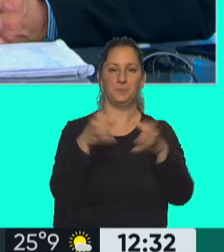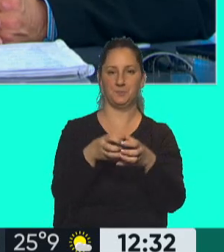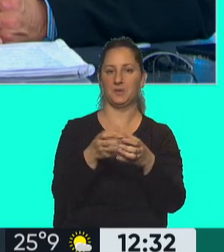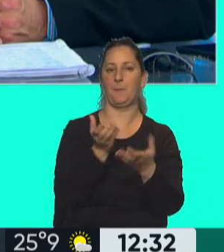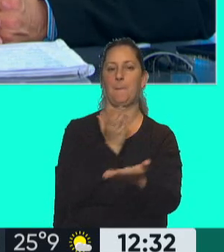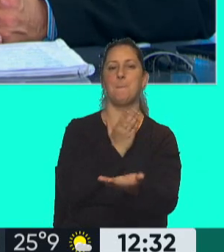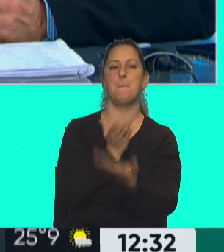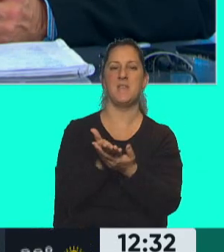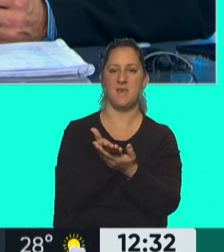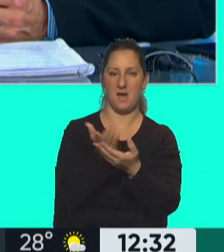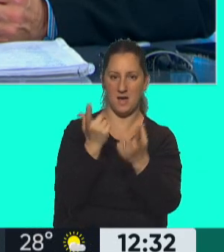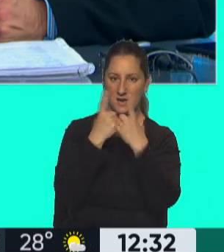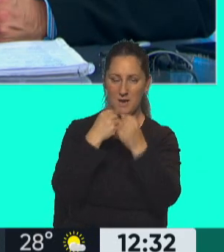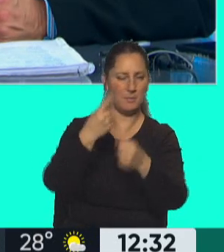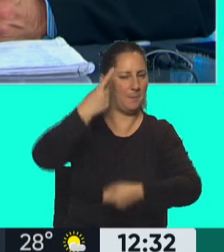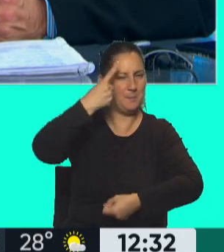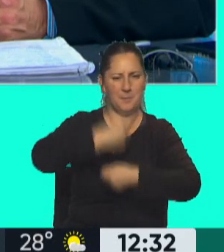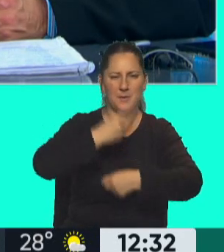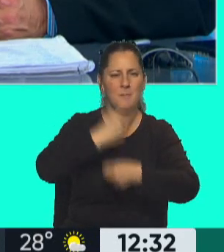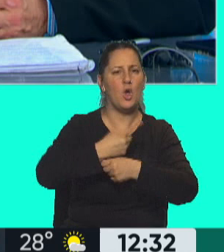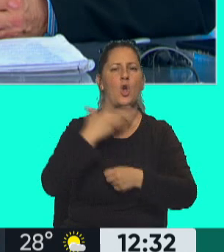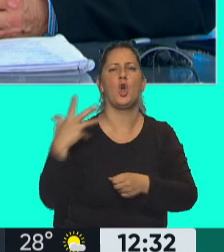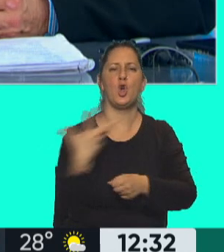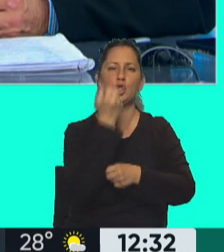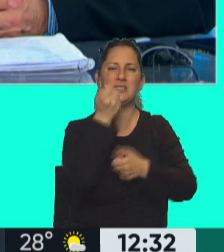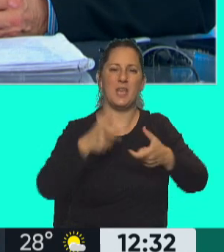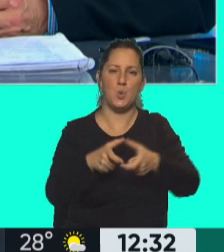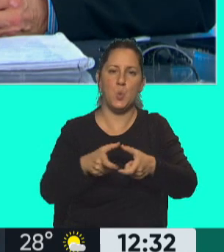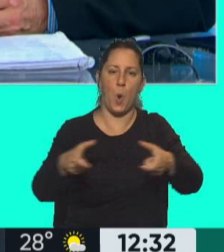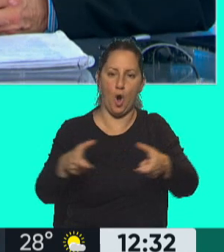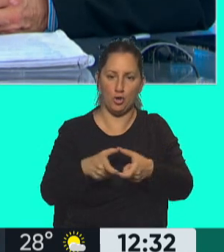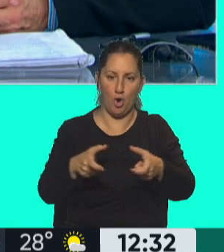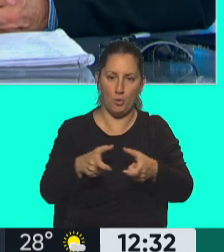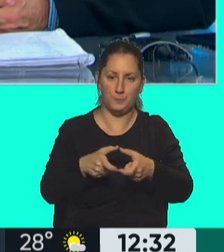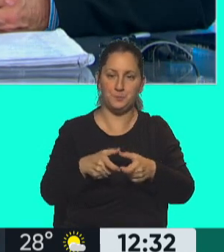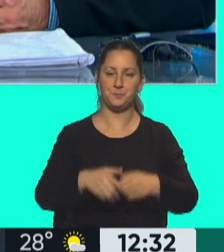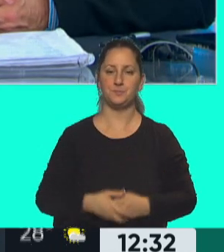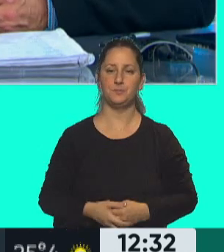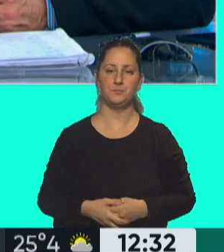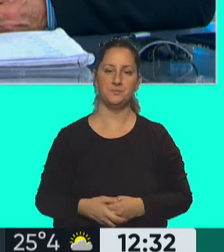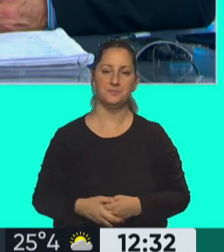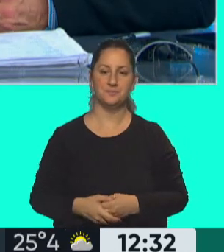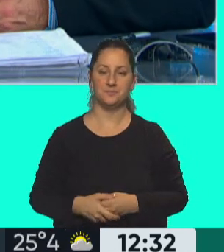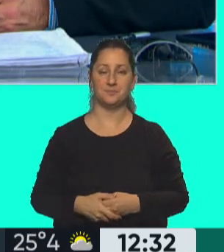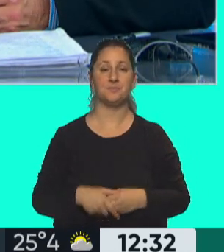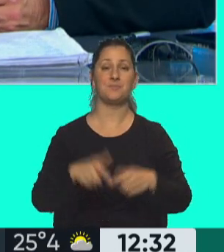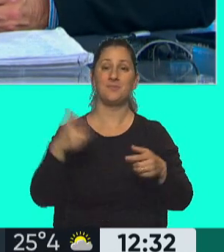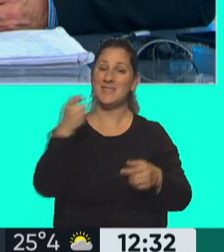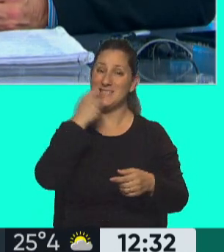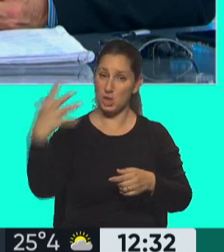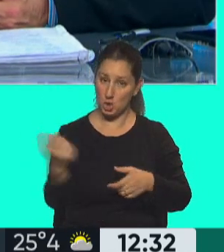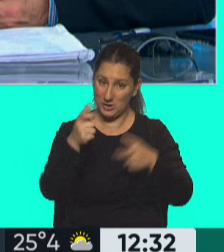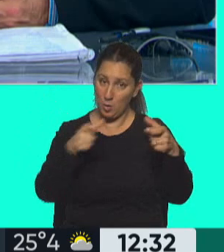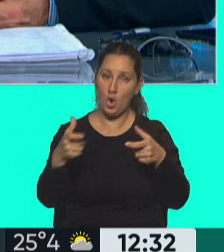reclamo de la prioridad que tiene tener un bono que, tal cual se lo concibe, beneficiaría a todos los